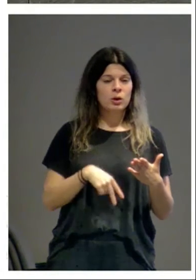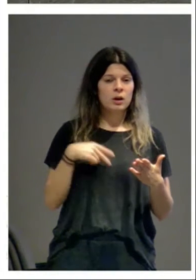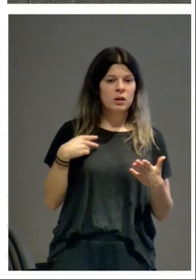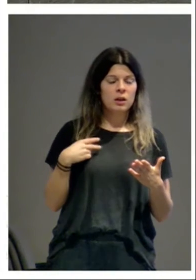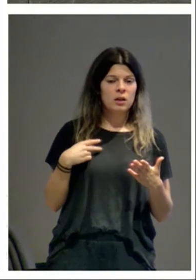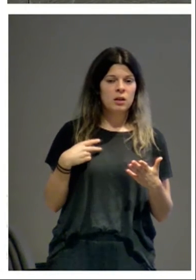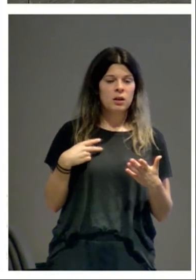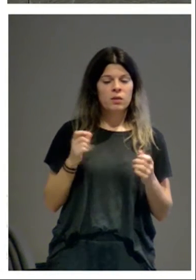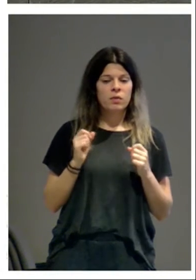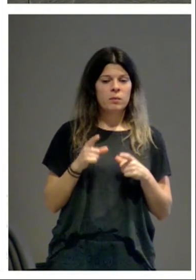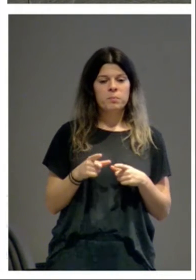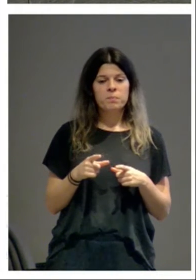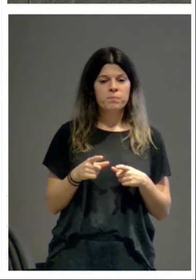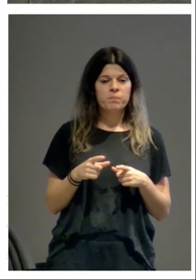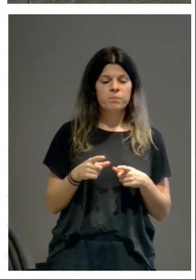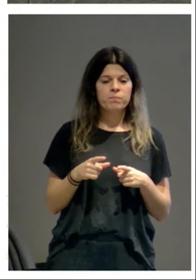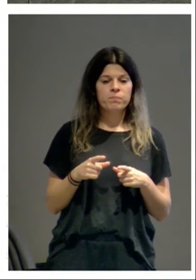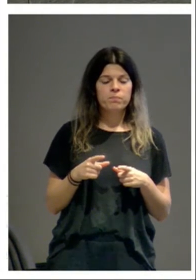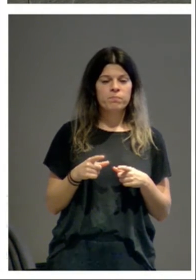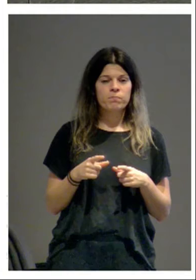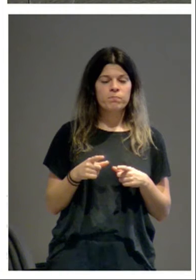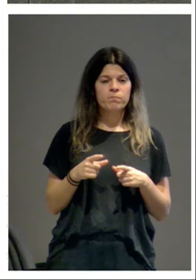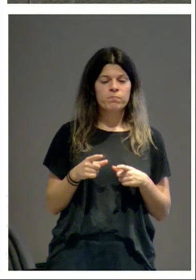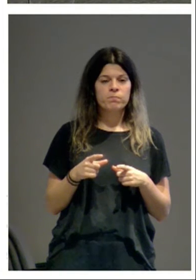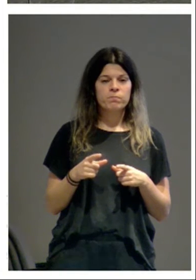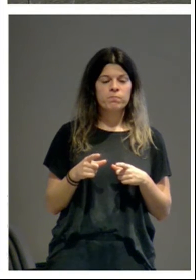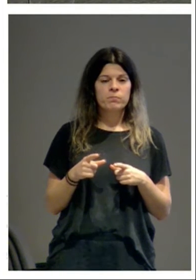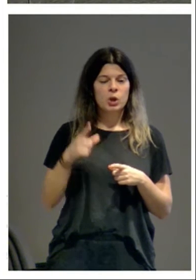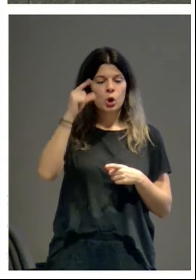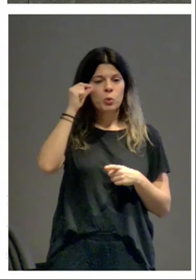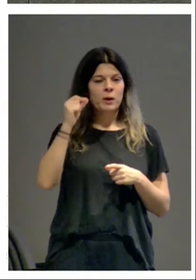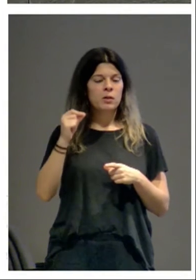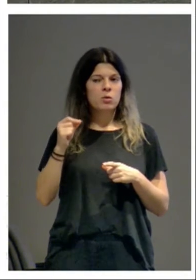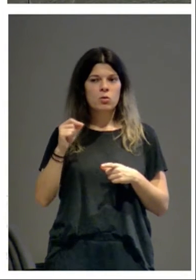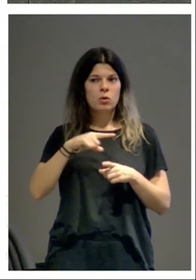conduce a entender cómo se desarrolla el románico.